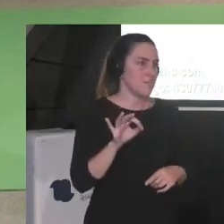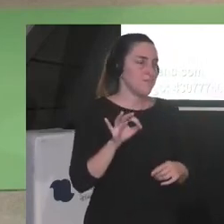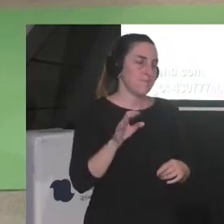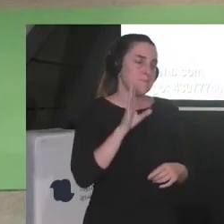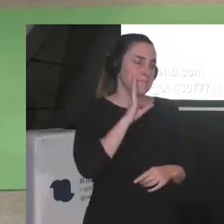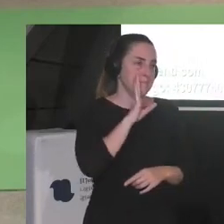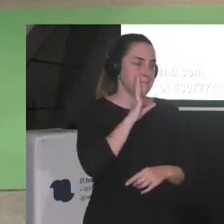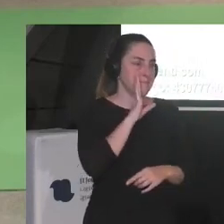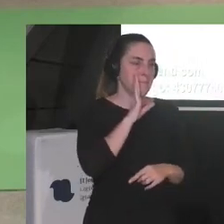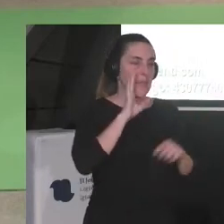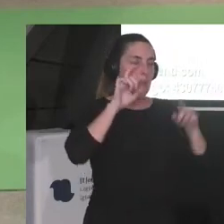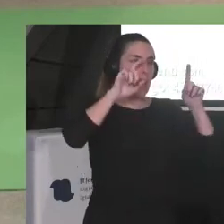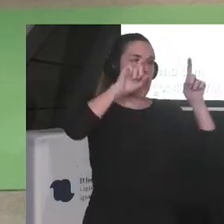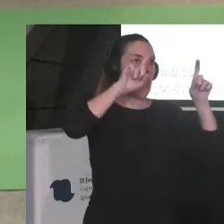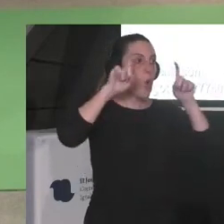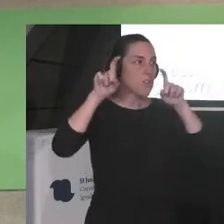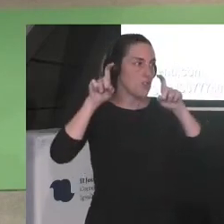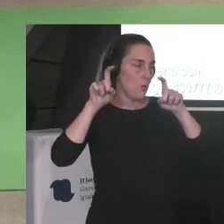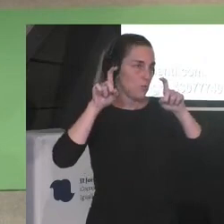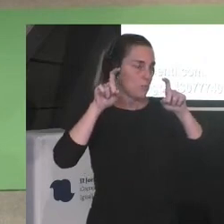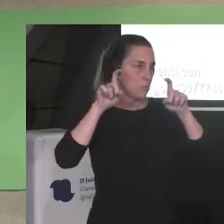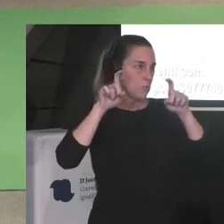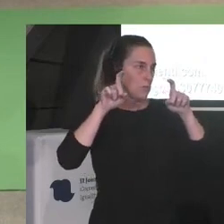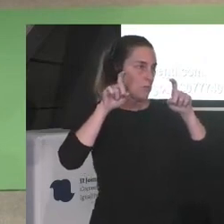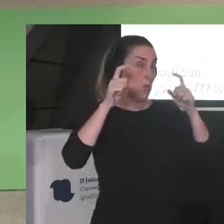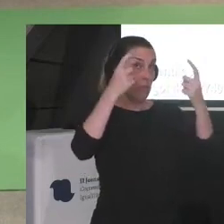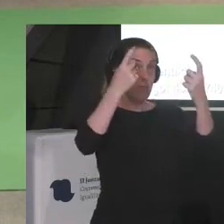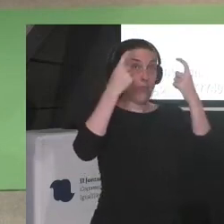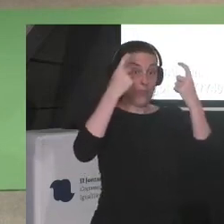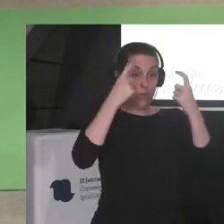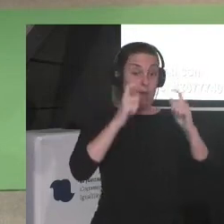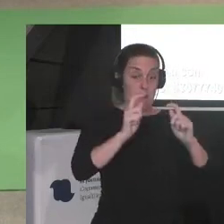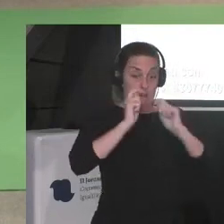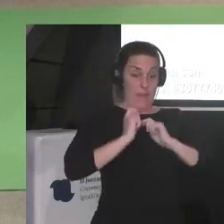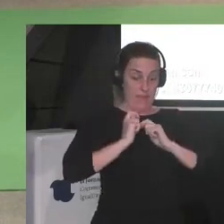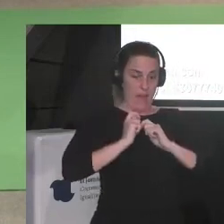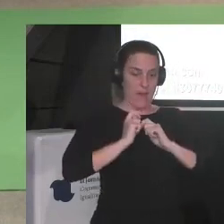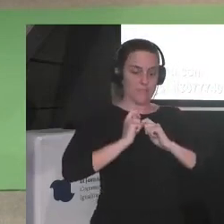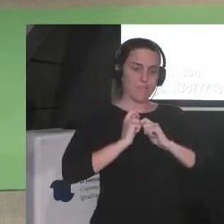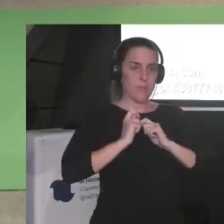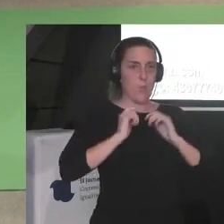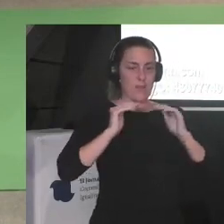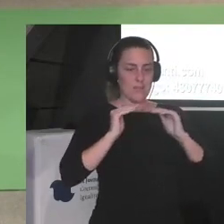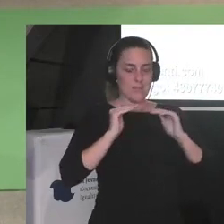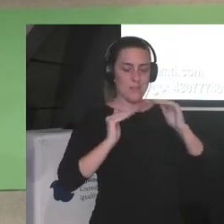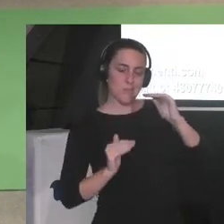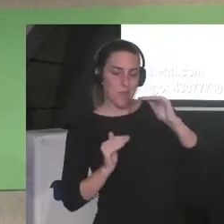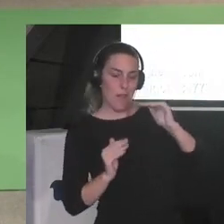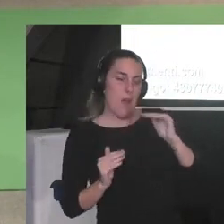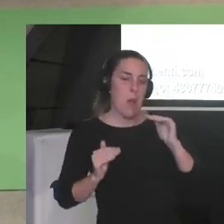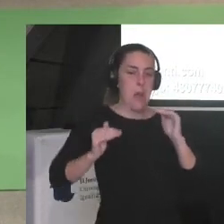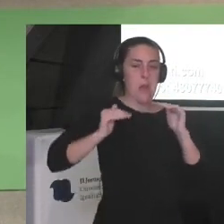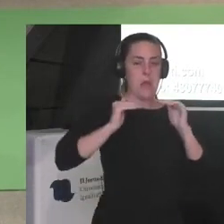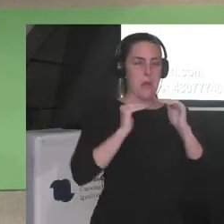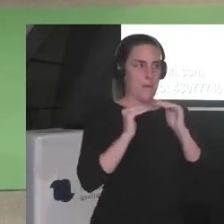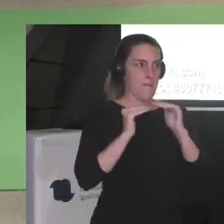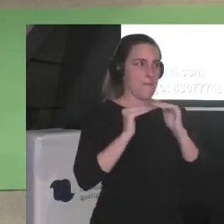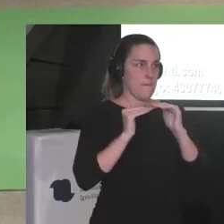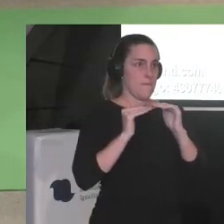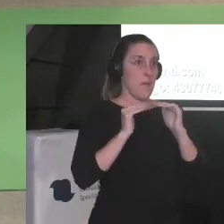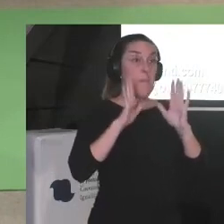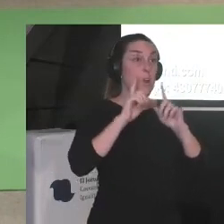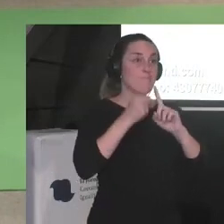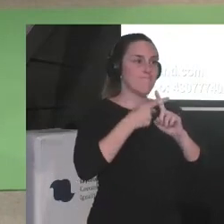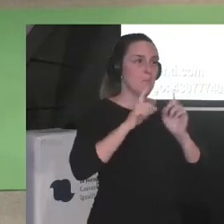educación construye esta desigualdad construye esta brecha que no se resuelve y por supuesto que en la universidad